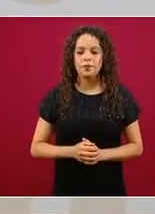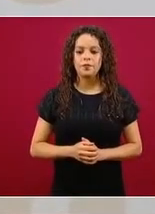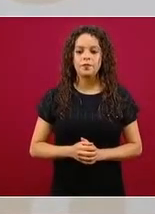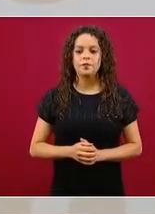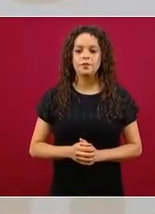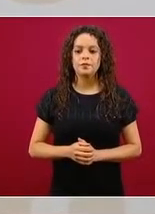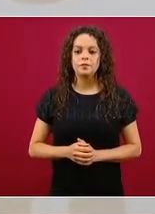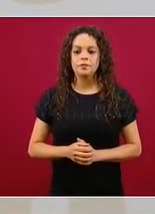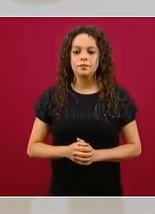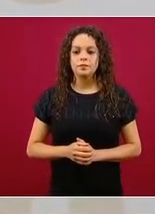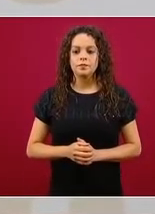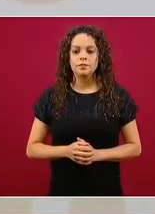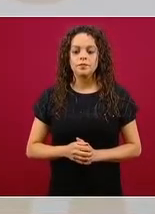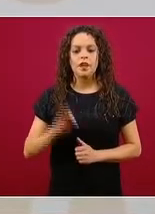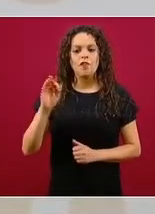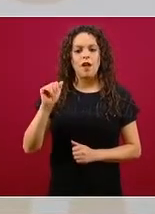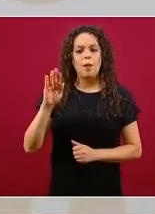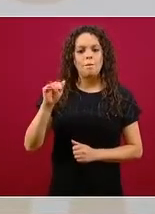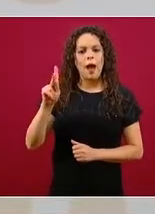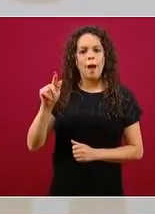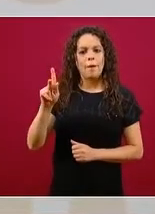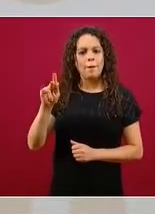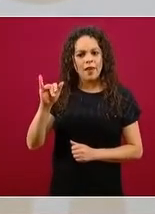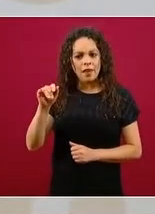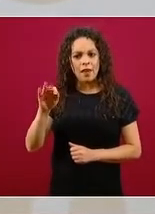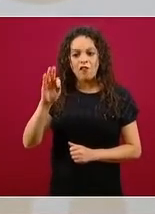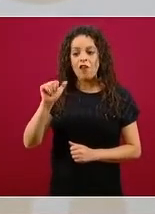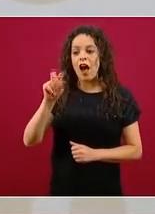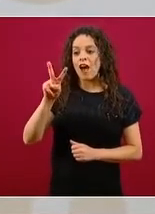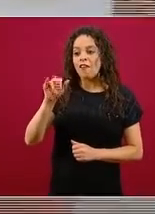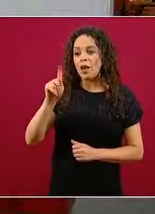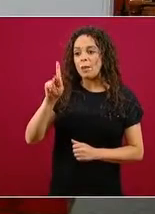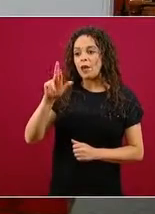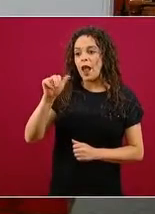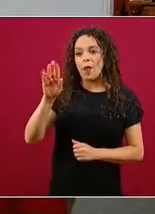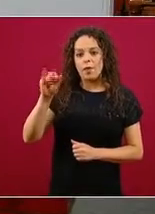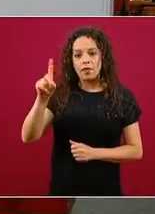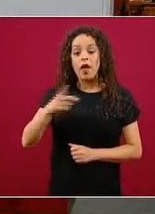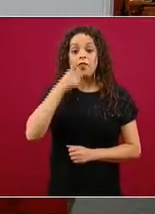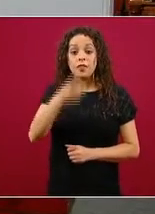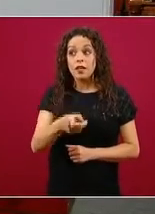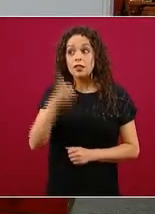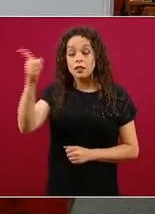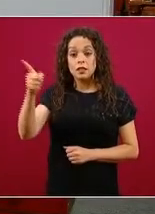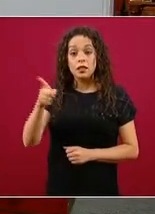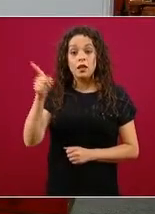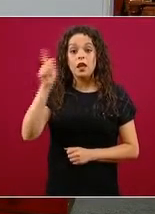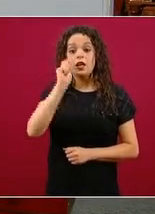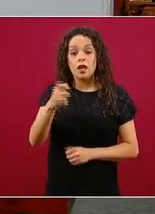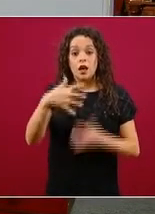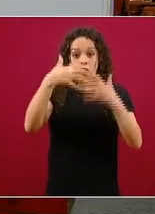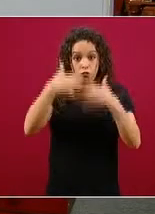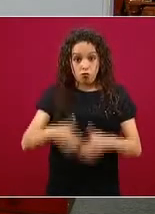y me dice que es japonés, que lo fabrica Rusia, pero es un producto